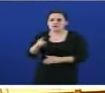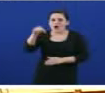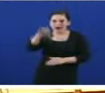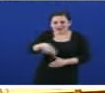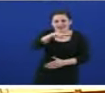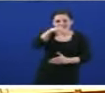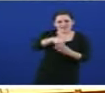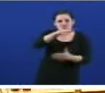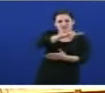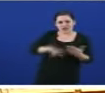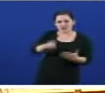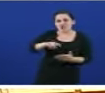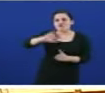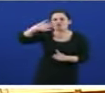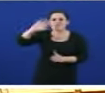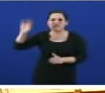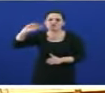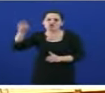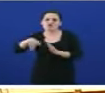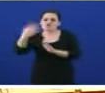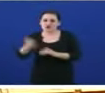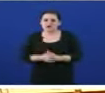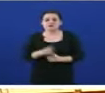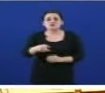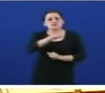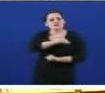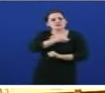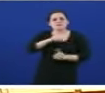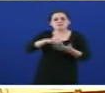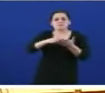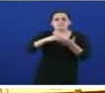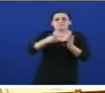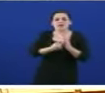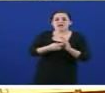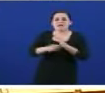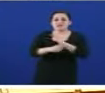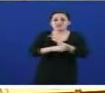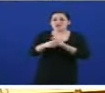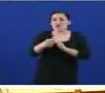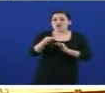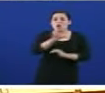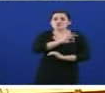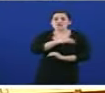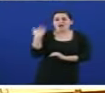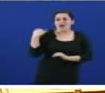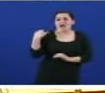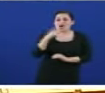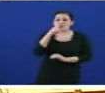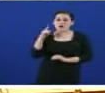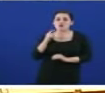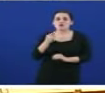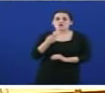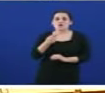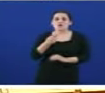E, mentras esperamos polo plano estratégico que prometera hai un ano e que ose pola mañán volveu prometer, desde logo podemos